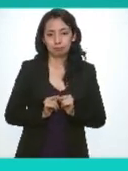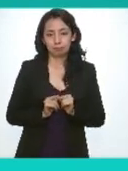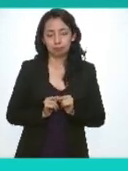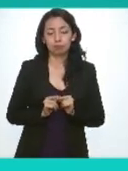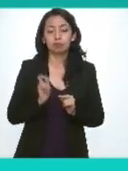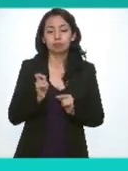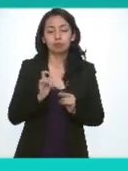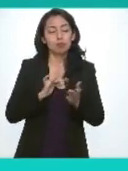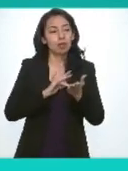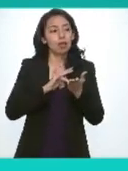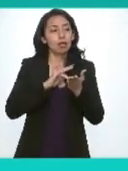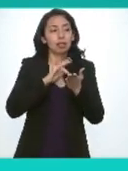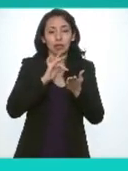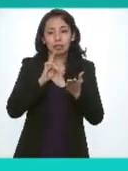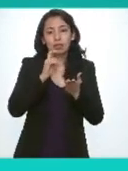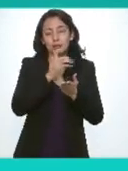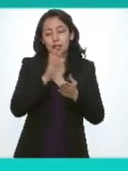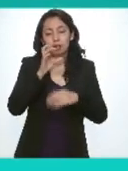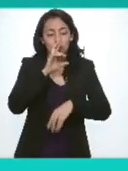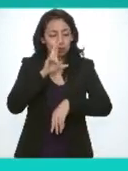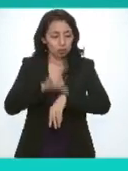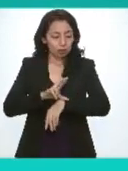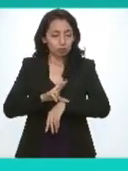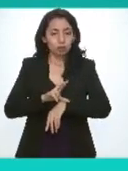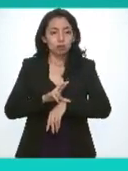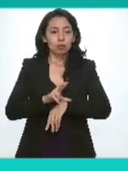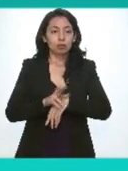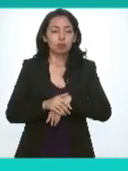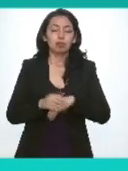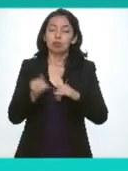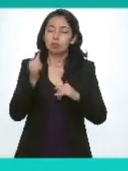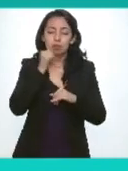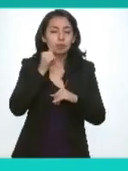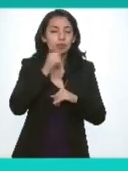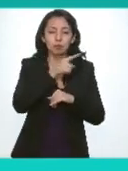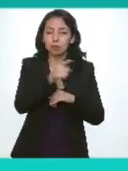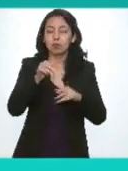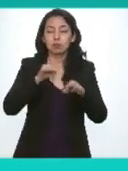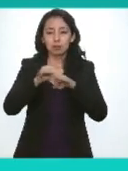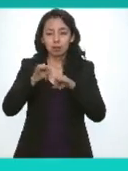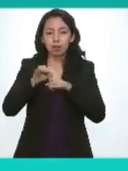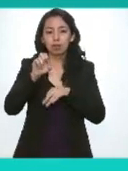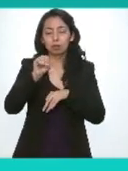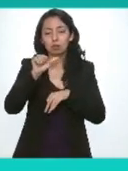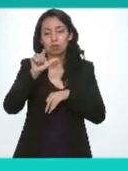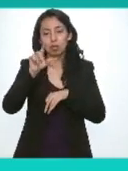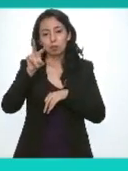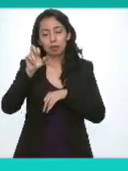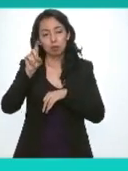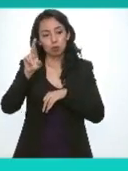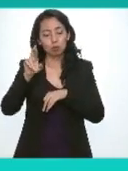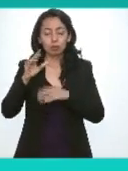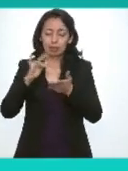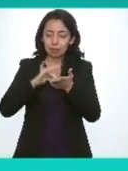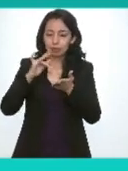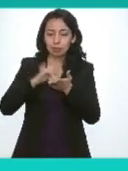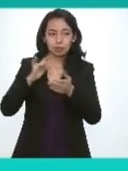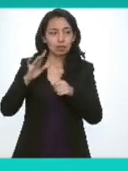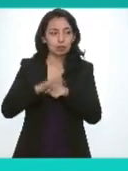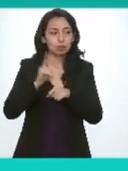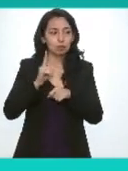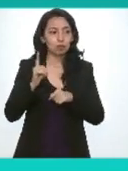agradecer también muchísimo la coordinación y siempre el trabajo colaborativo salvador porque esta